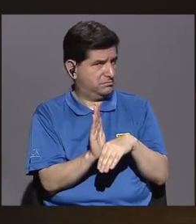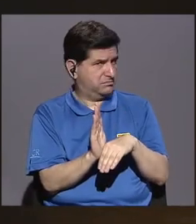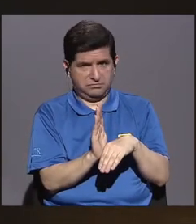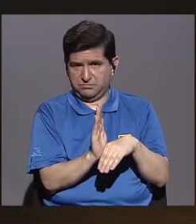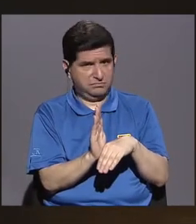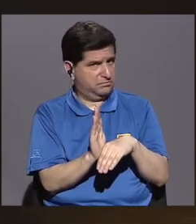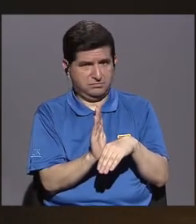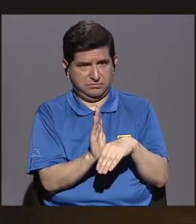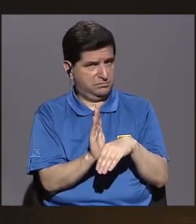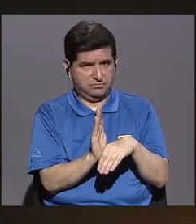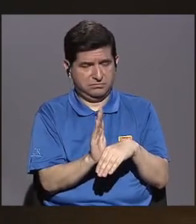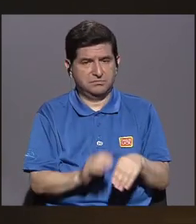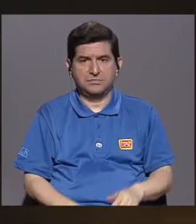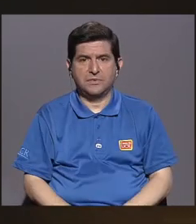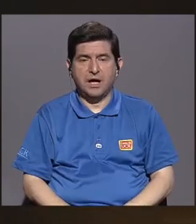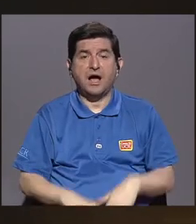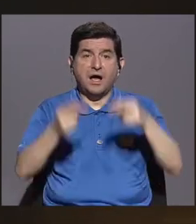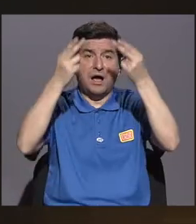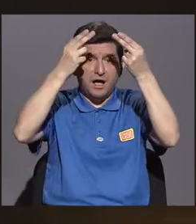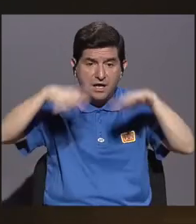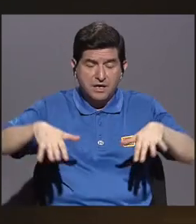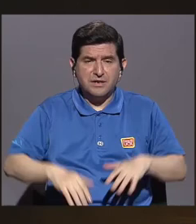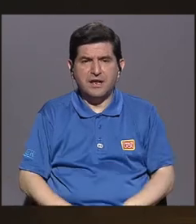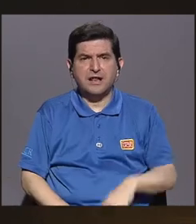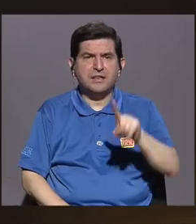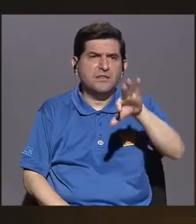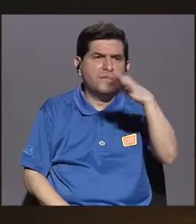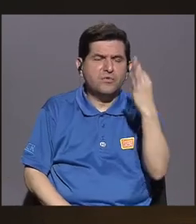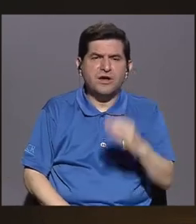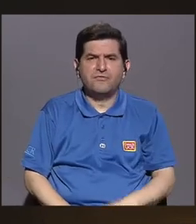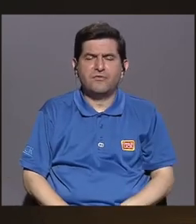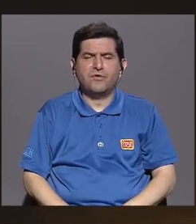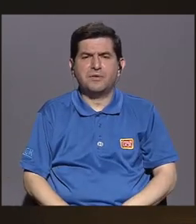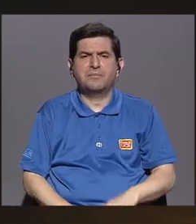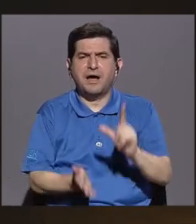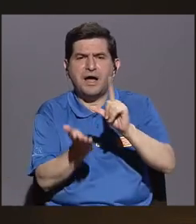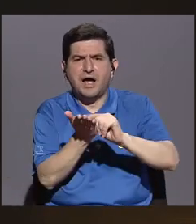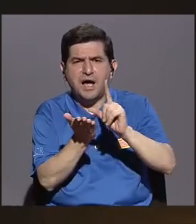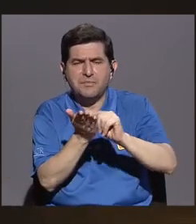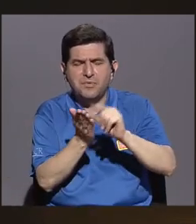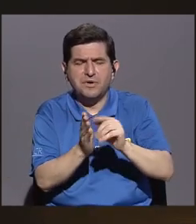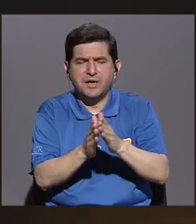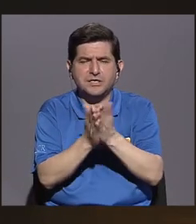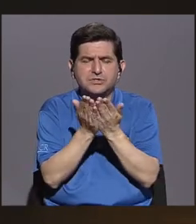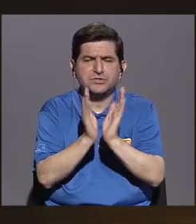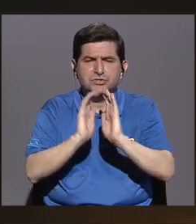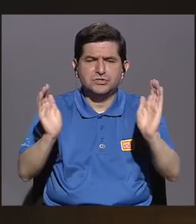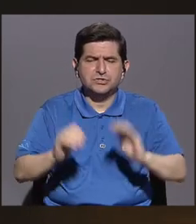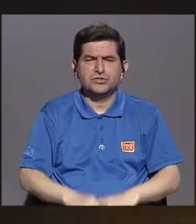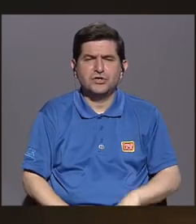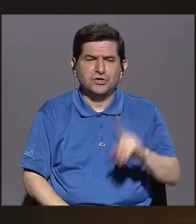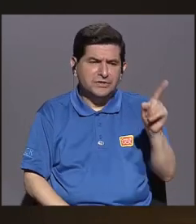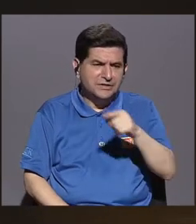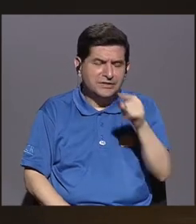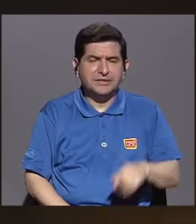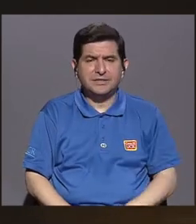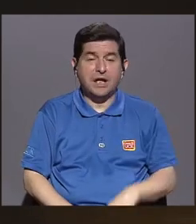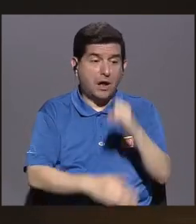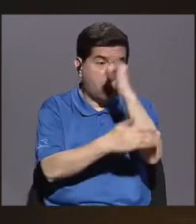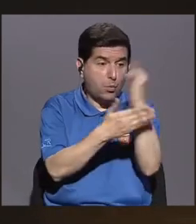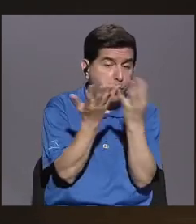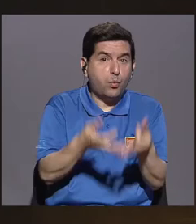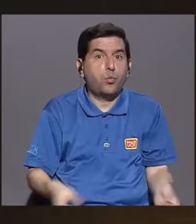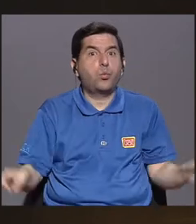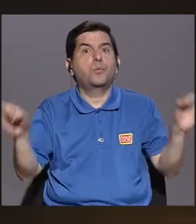cada vez la digitalización le roba de alguna manera el campo a la publicación de libros infantiles, las ilustraciones son muy